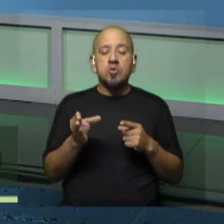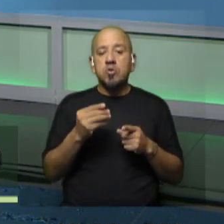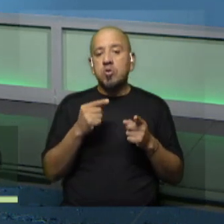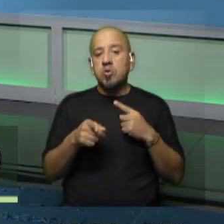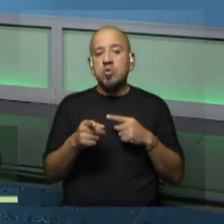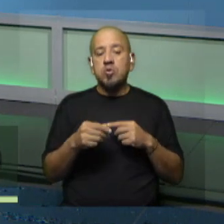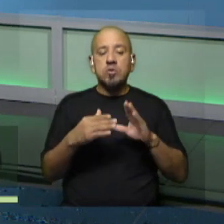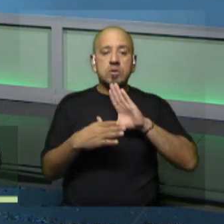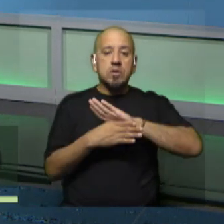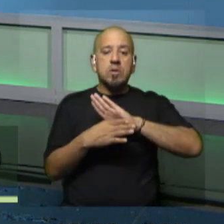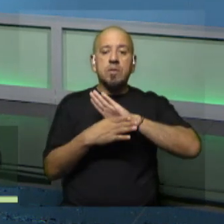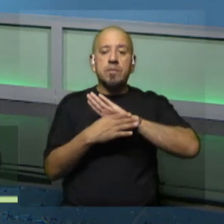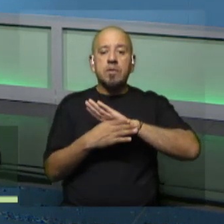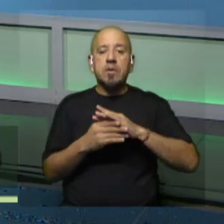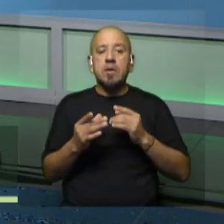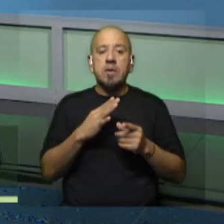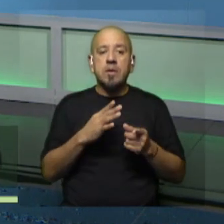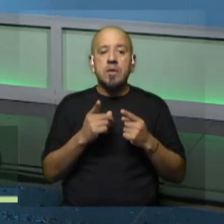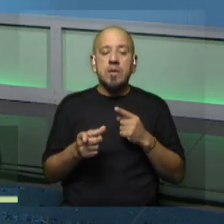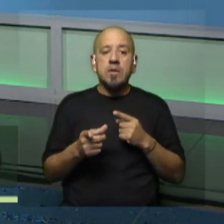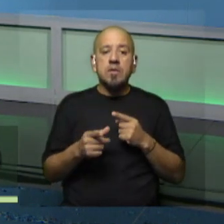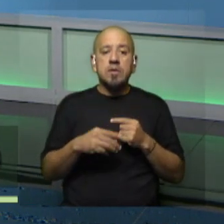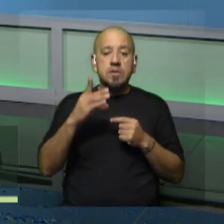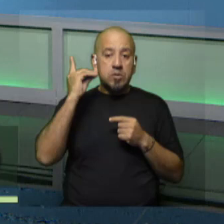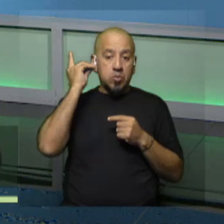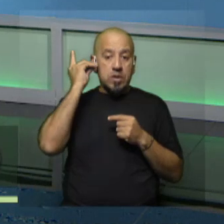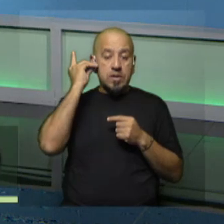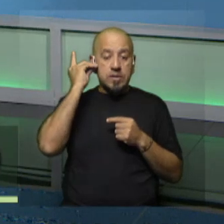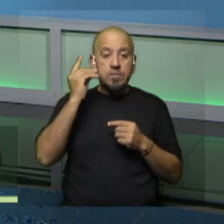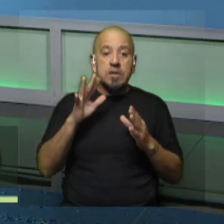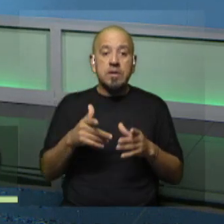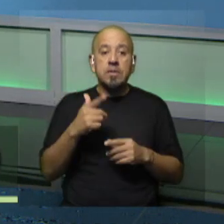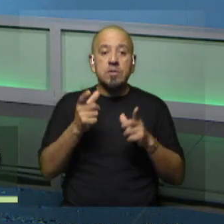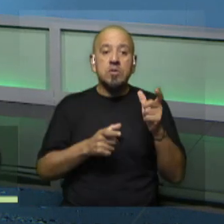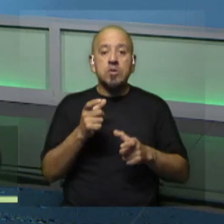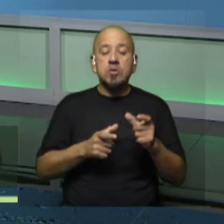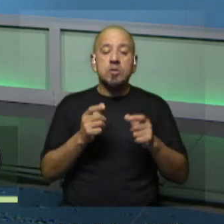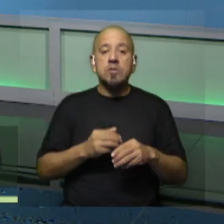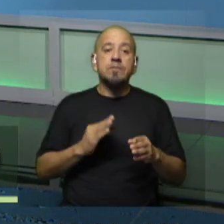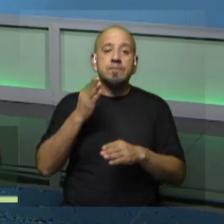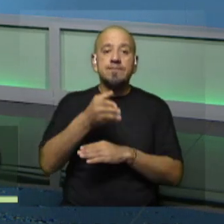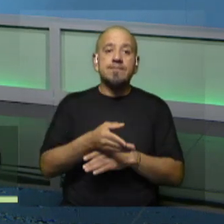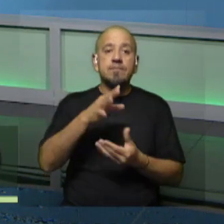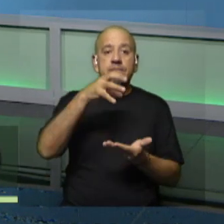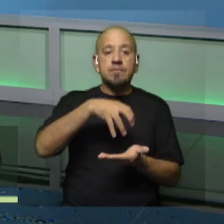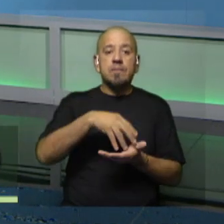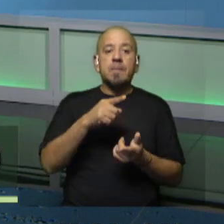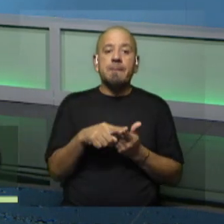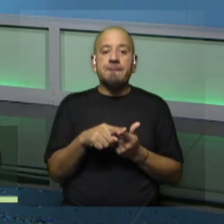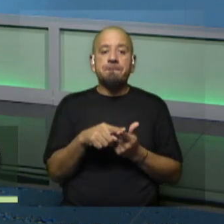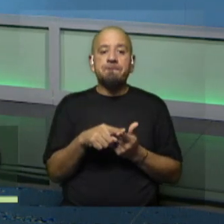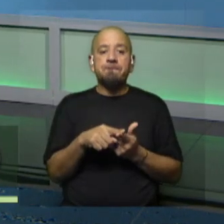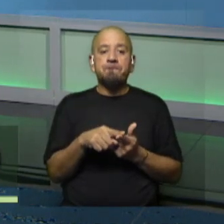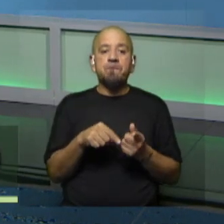centros Mides del territorio nacional, hay celulares disponibles para que las personas que concurran a los centros desde el